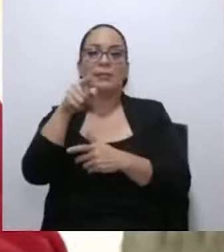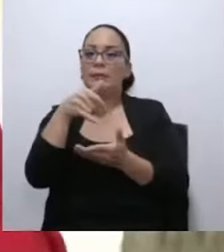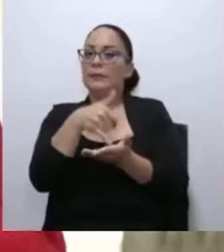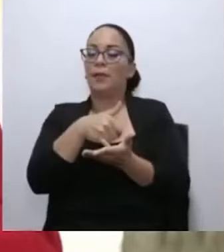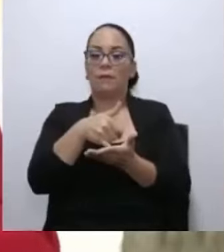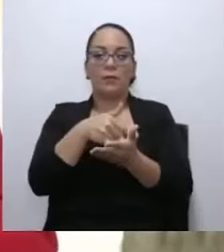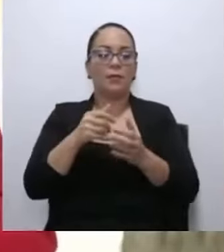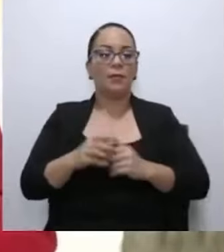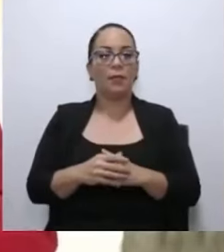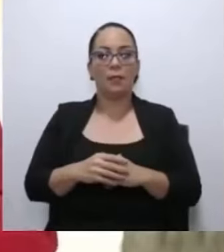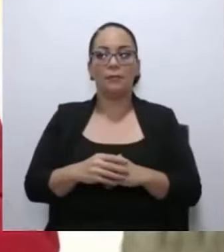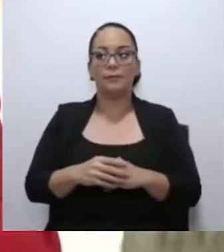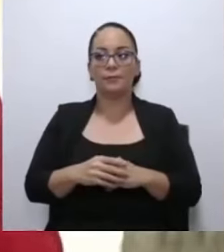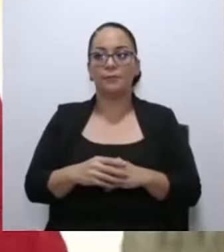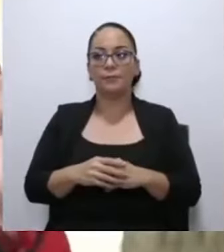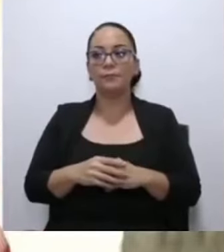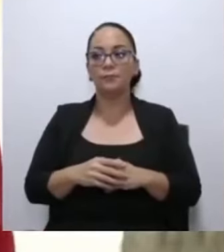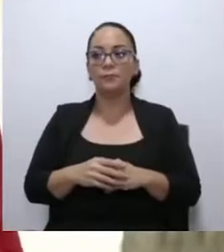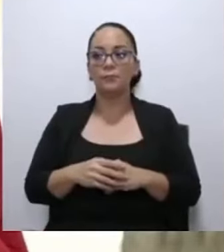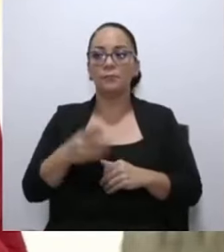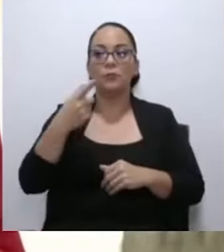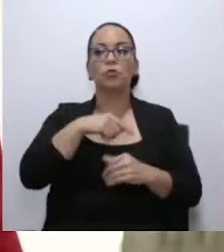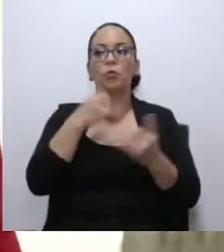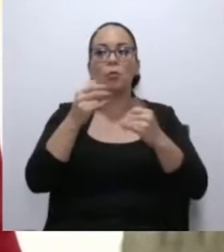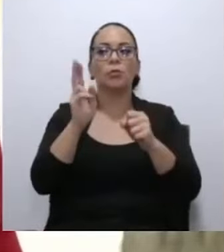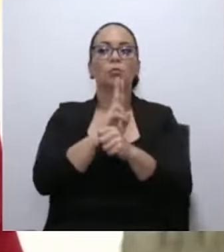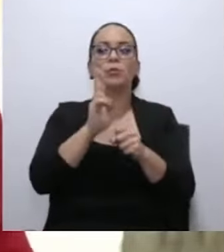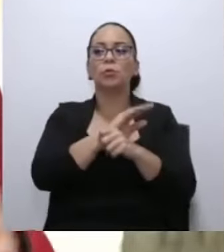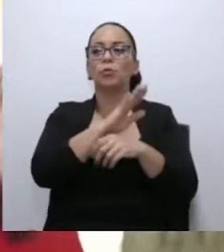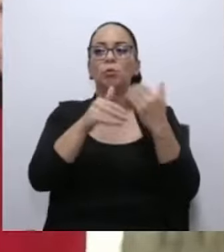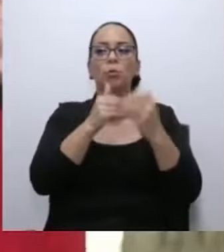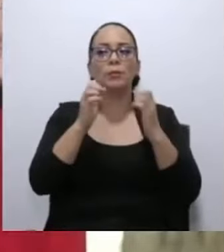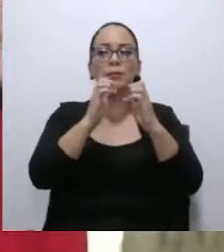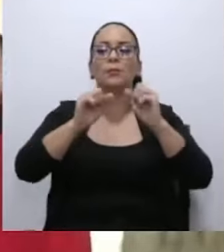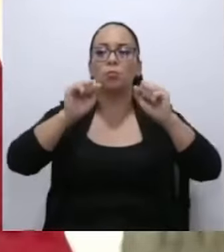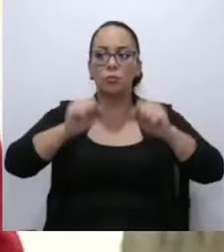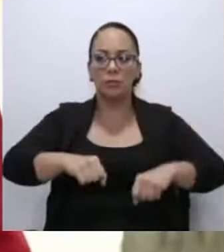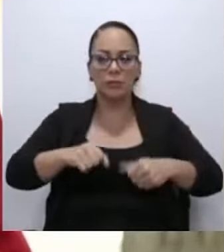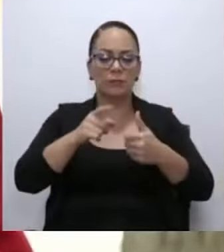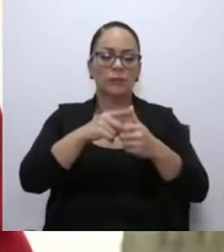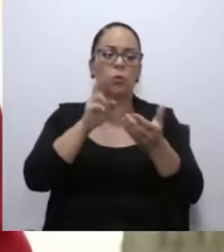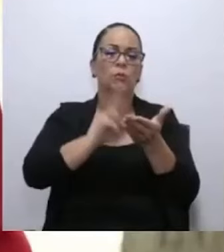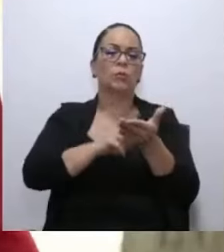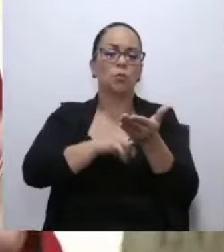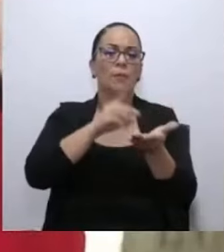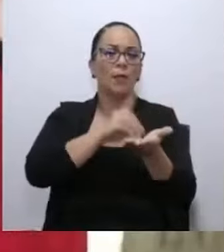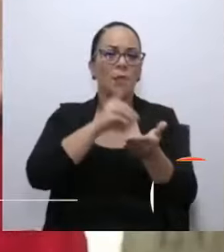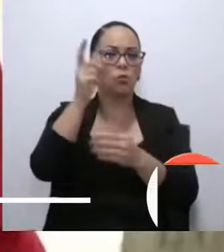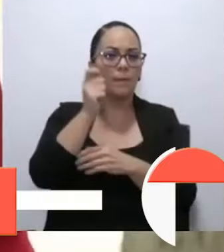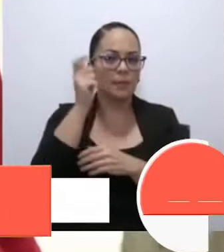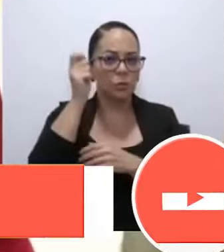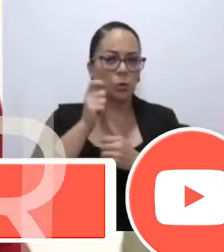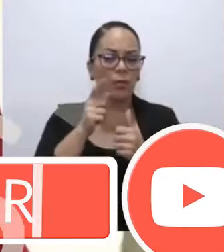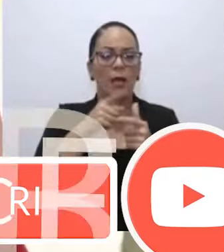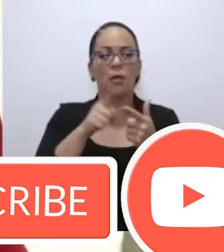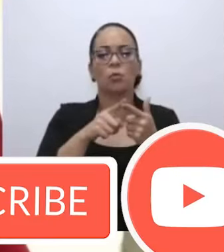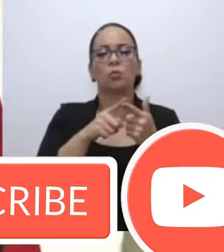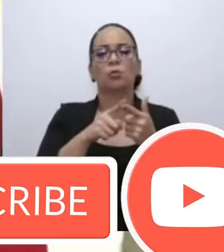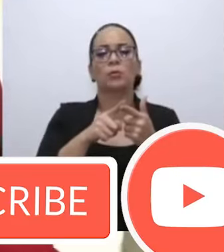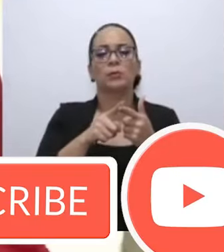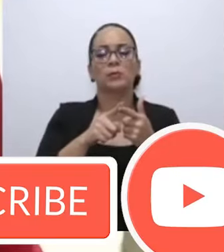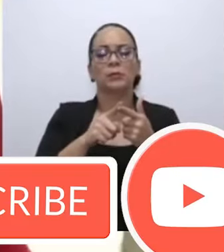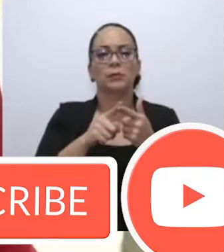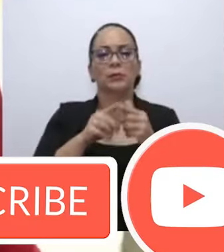utilizando todas las estrategias posibles, contratación de médicos pensionados, preparación de médicos en el